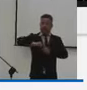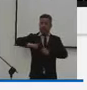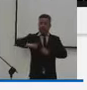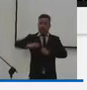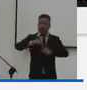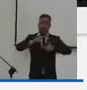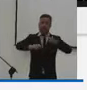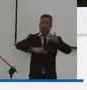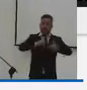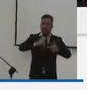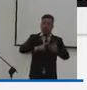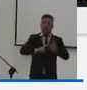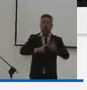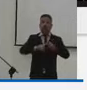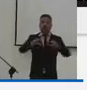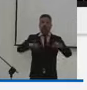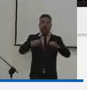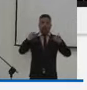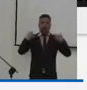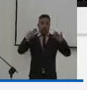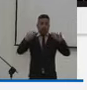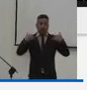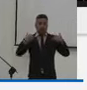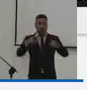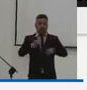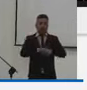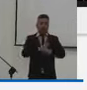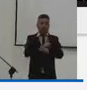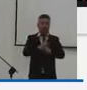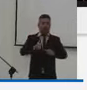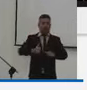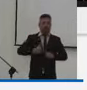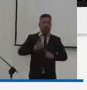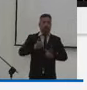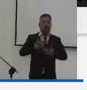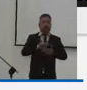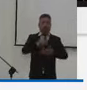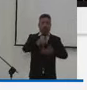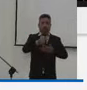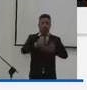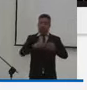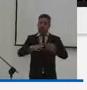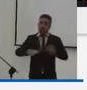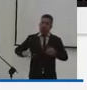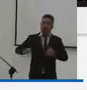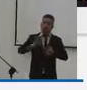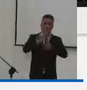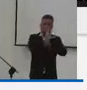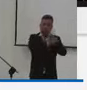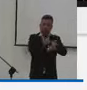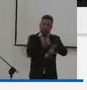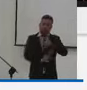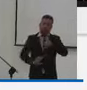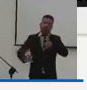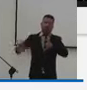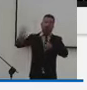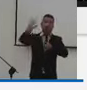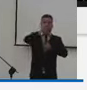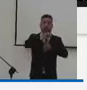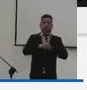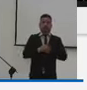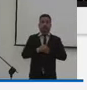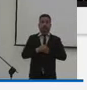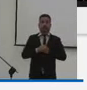deporte, la recreación, la actividad física, el aprovechamiento del tiempo libre en todo el territorio